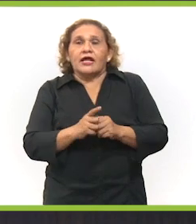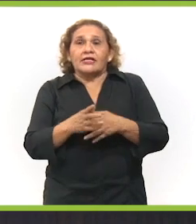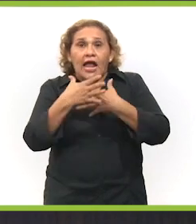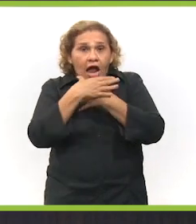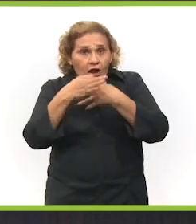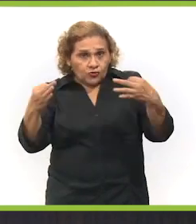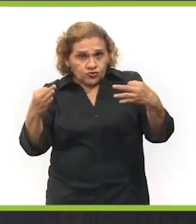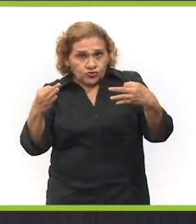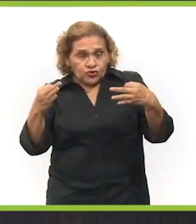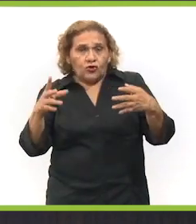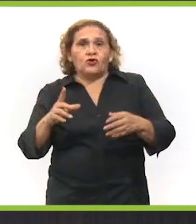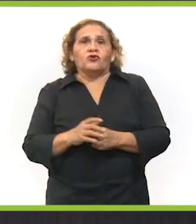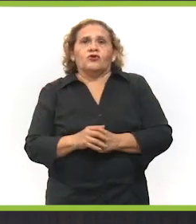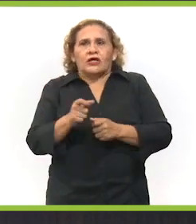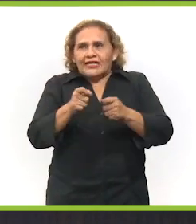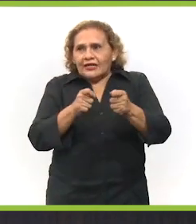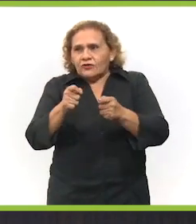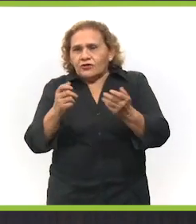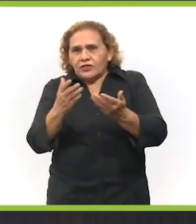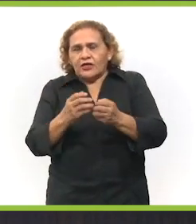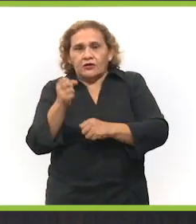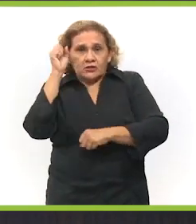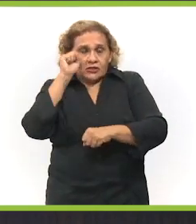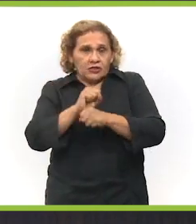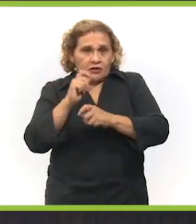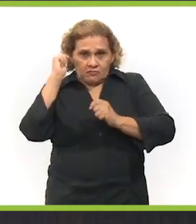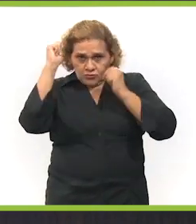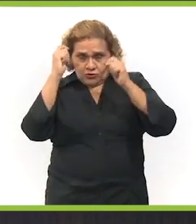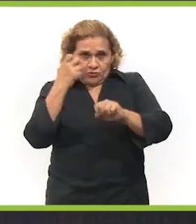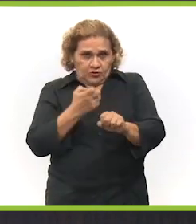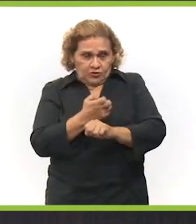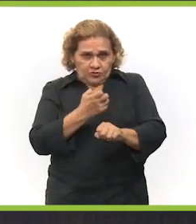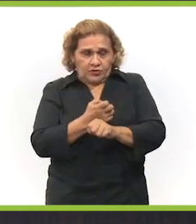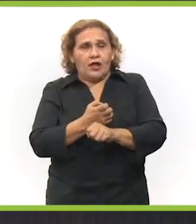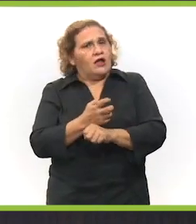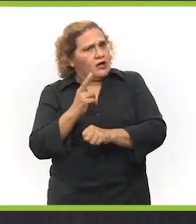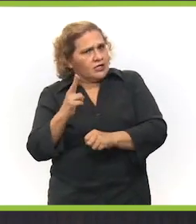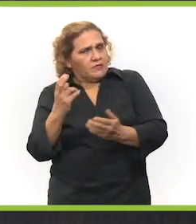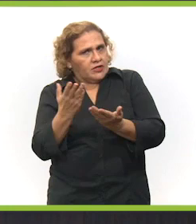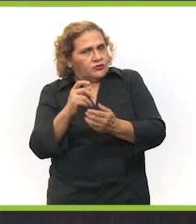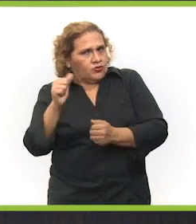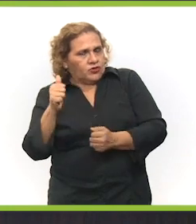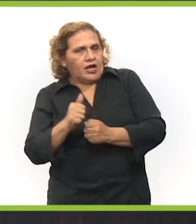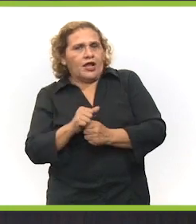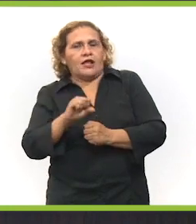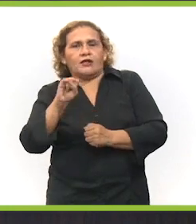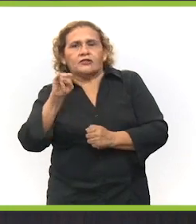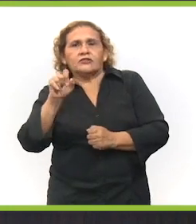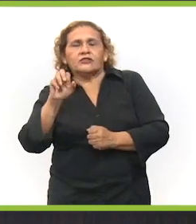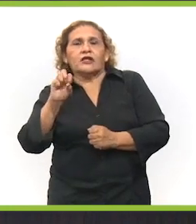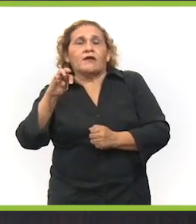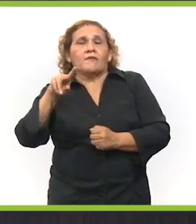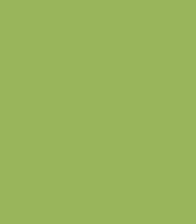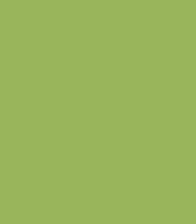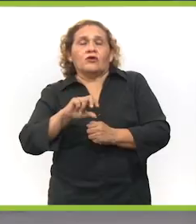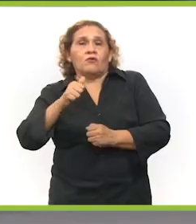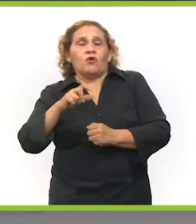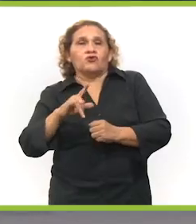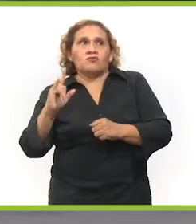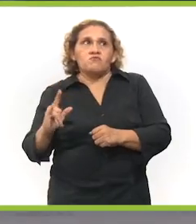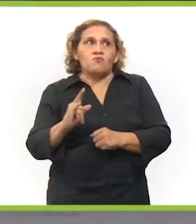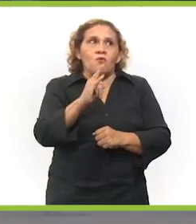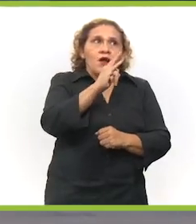muy contento, es que ya se anunció, a través de las gestiones que hizo la Secretaría de Turismo Estatal, que también gestionó lo de Si Sal y lo de Maní,